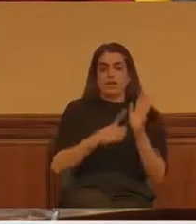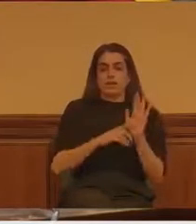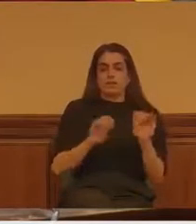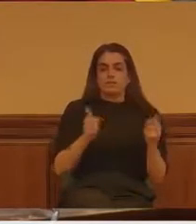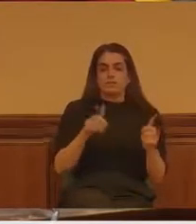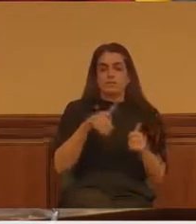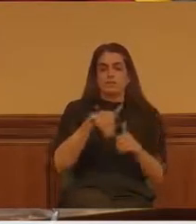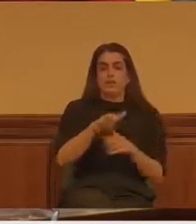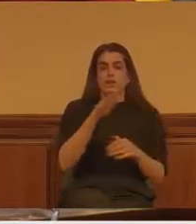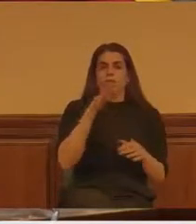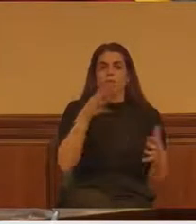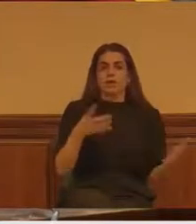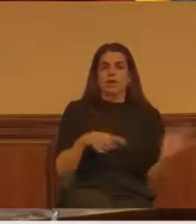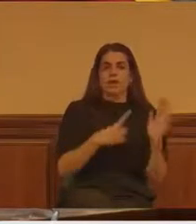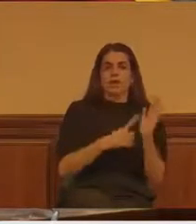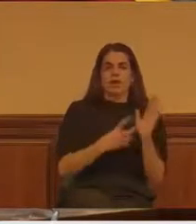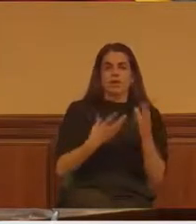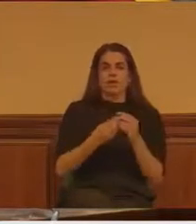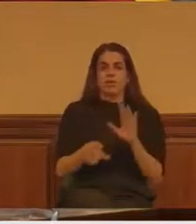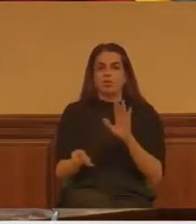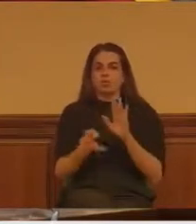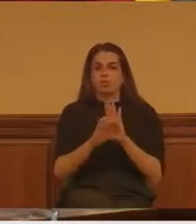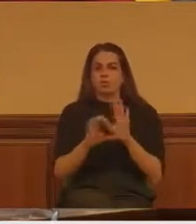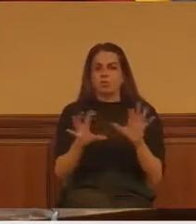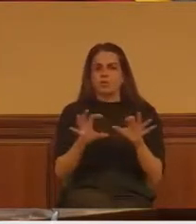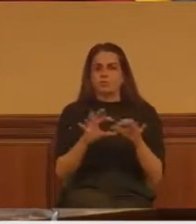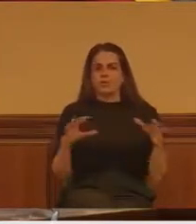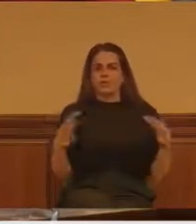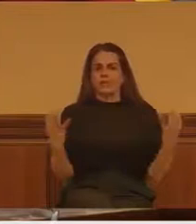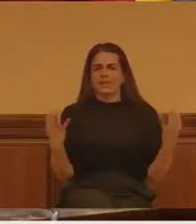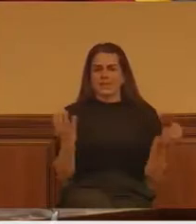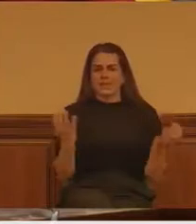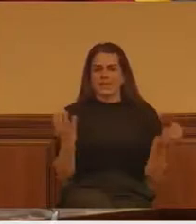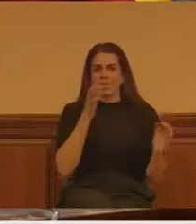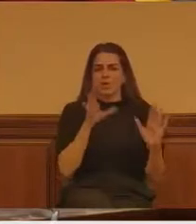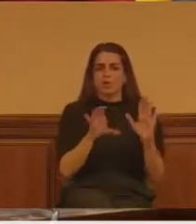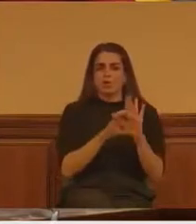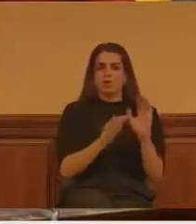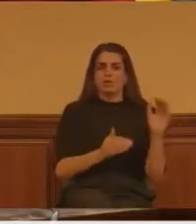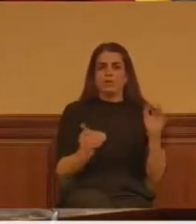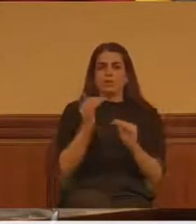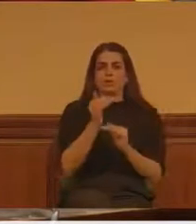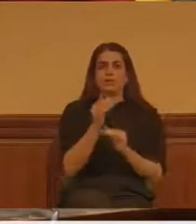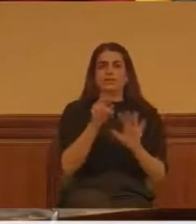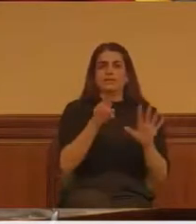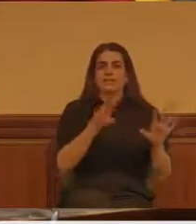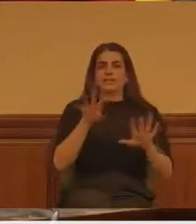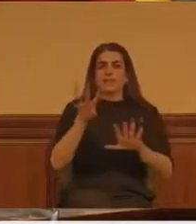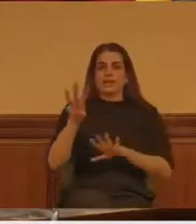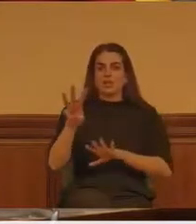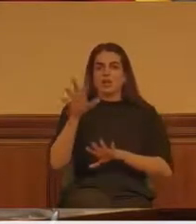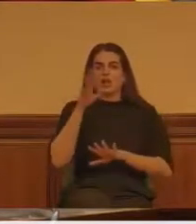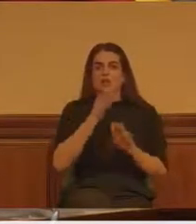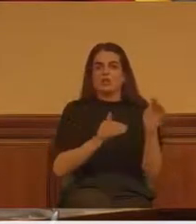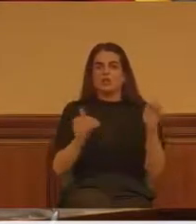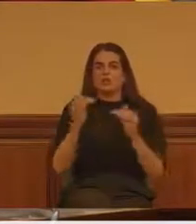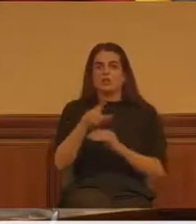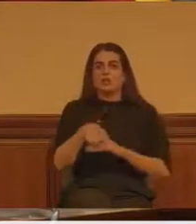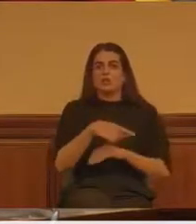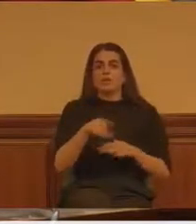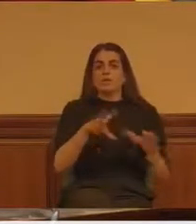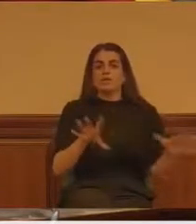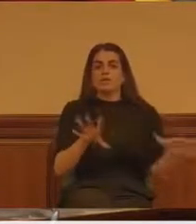Constitución española. Yo aspiro a superar la Constitución del 78, pero eso no me relaciona en